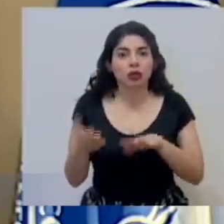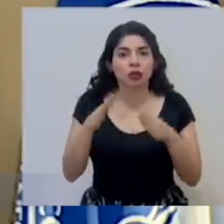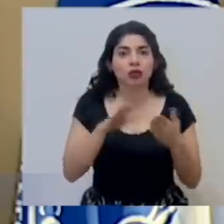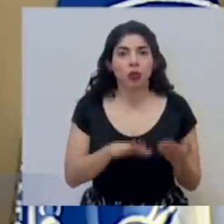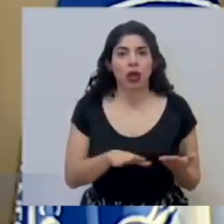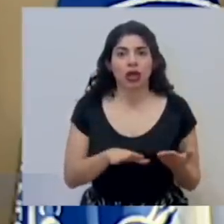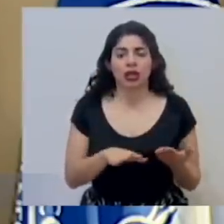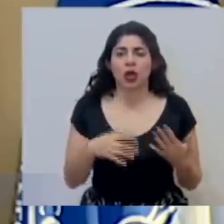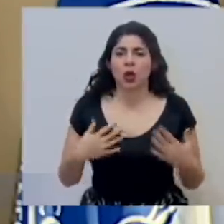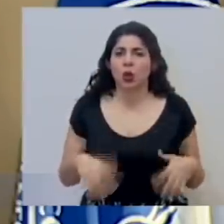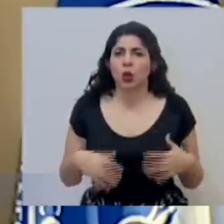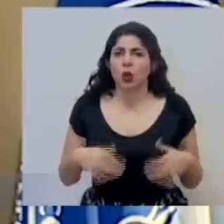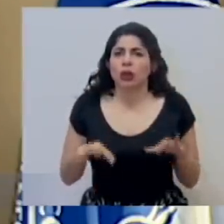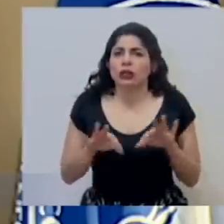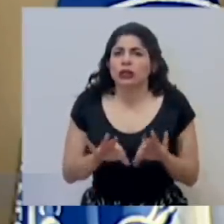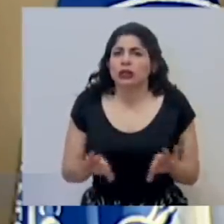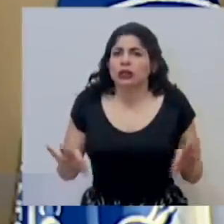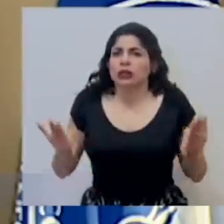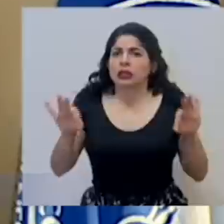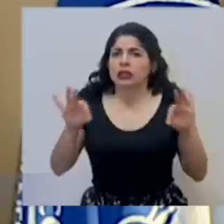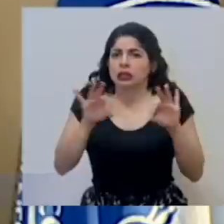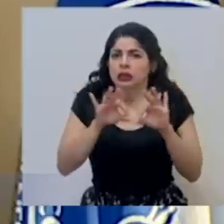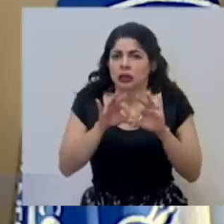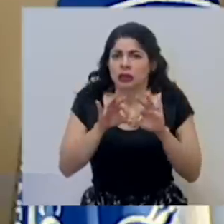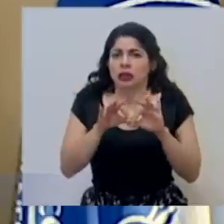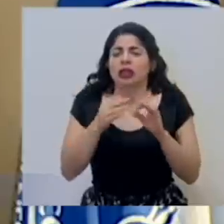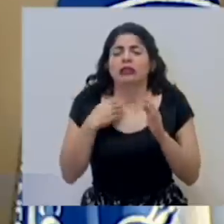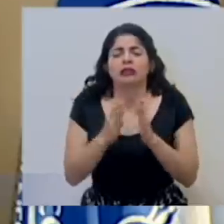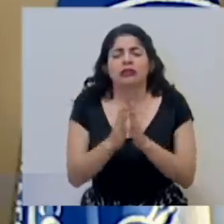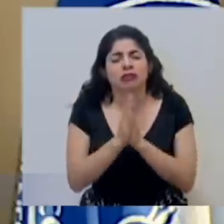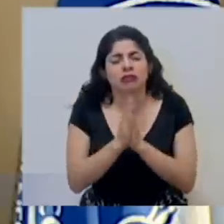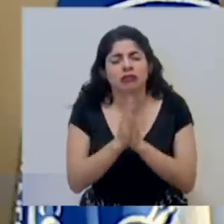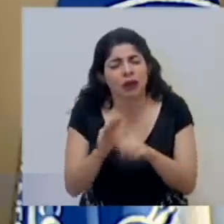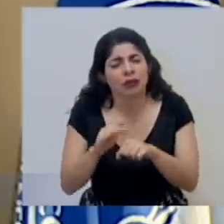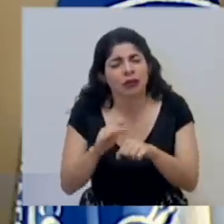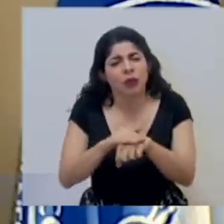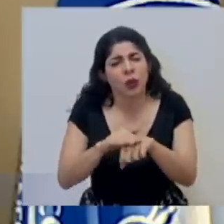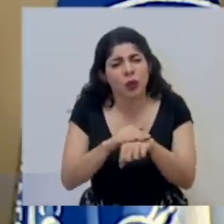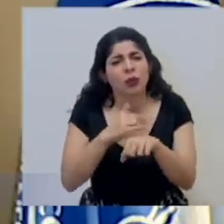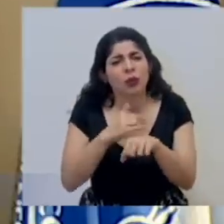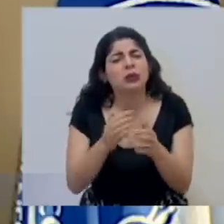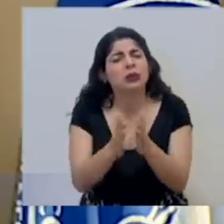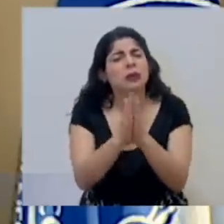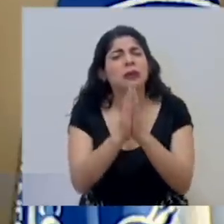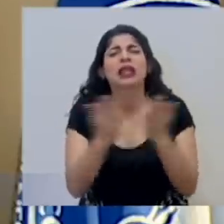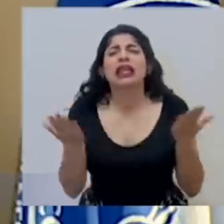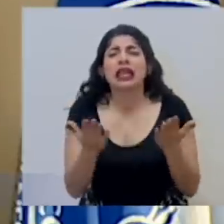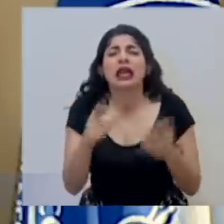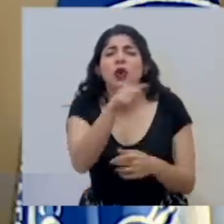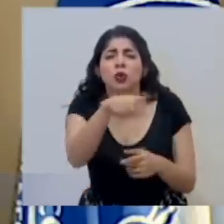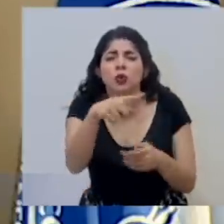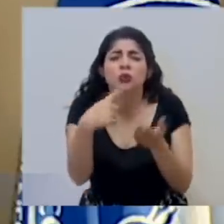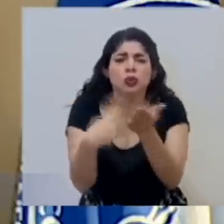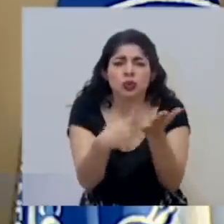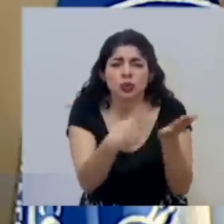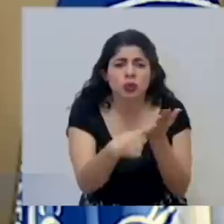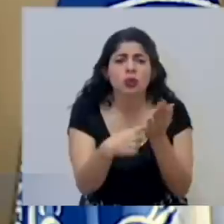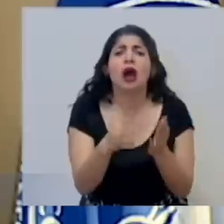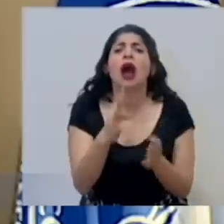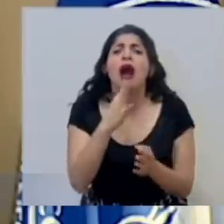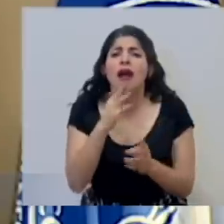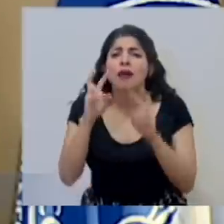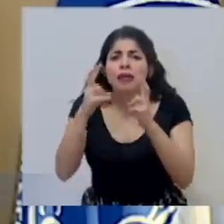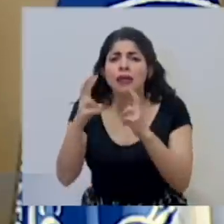fallecidas. Es importantísimo y encarecidamente mi pedido es hablen del tema,